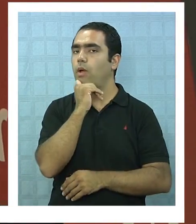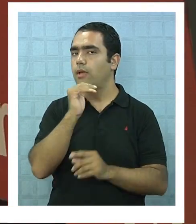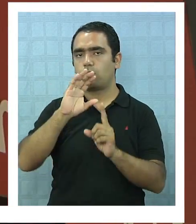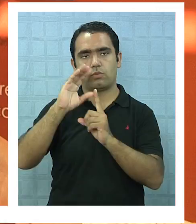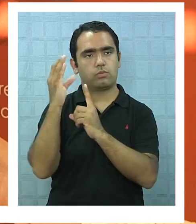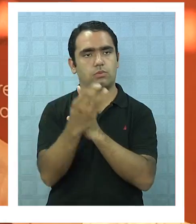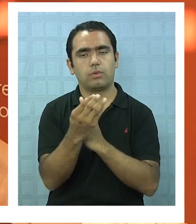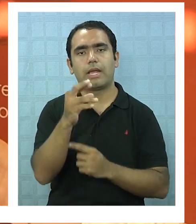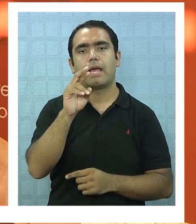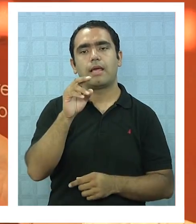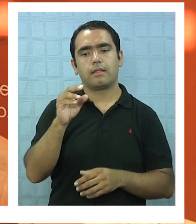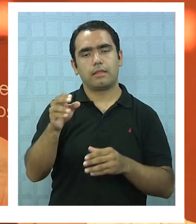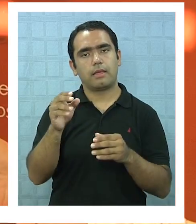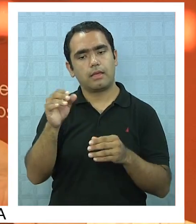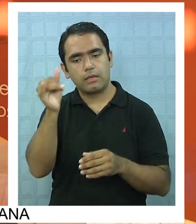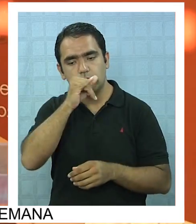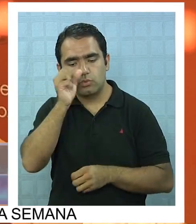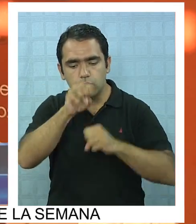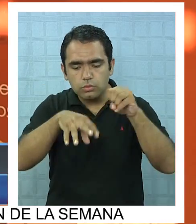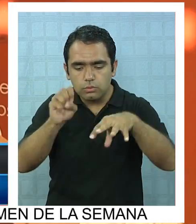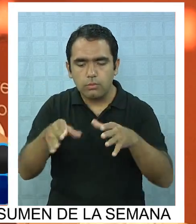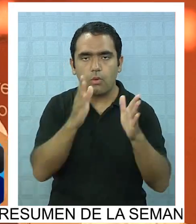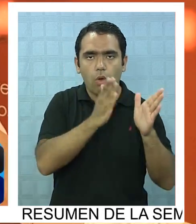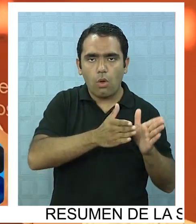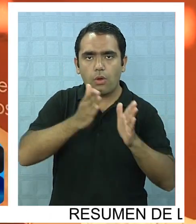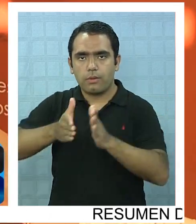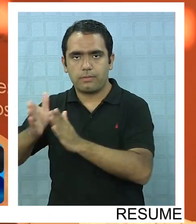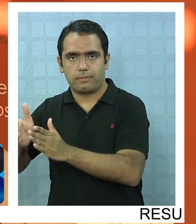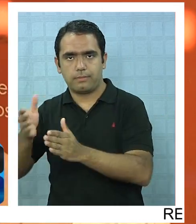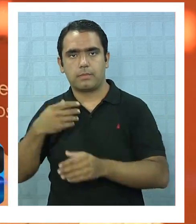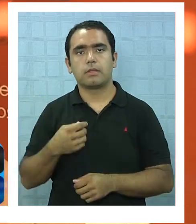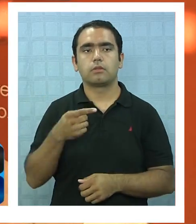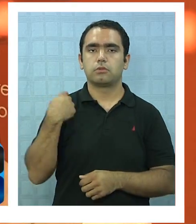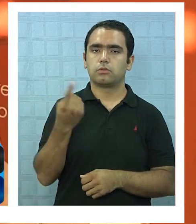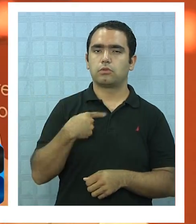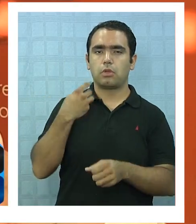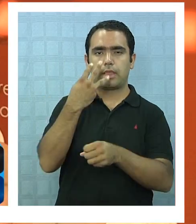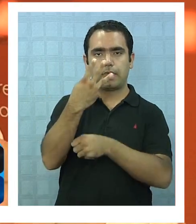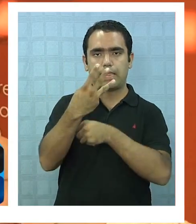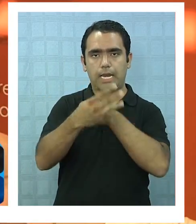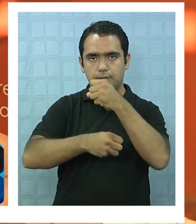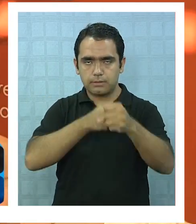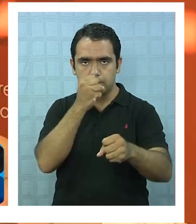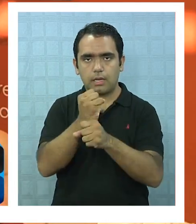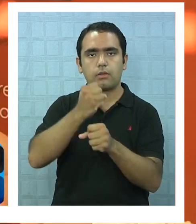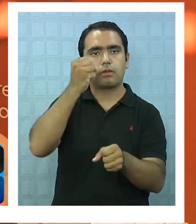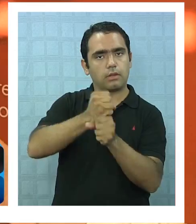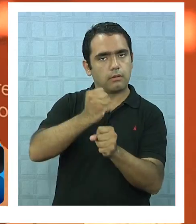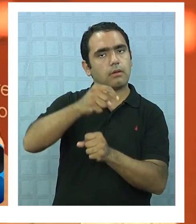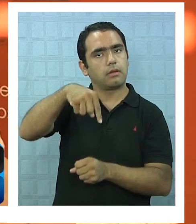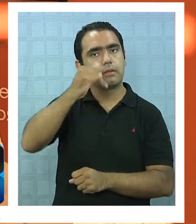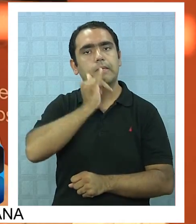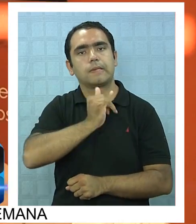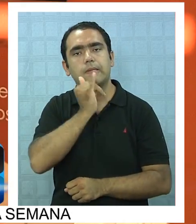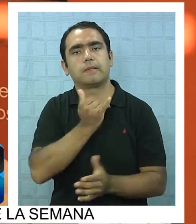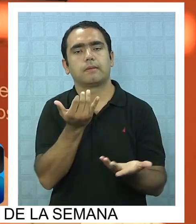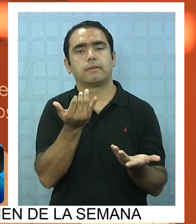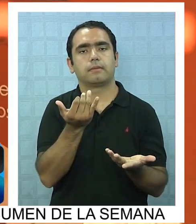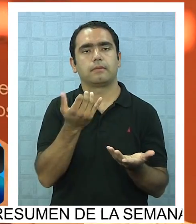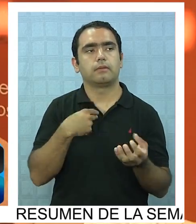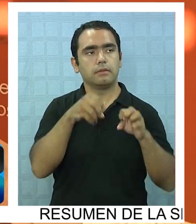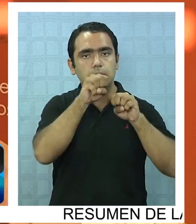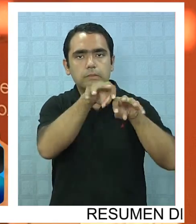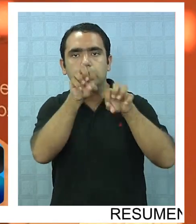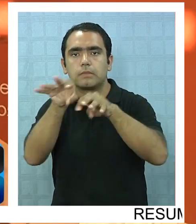pensando de las bases, nosotros llevamos tres años trabajando acá en Iquique, dando